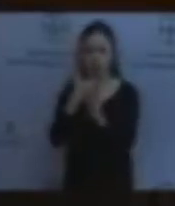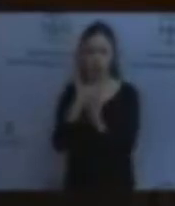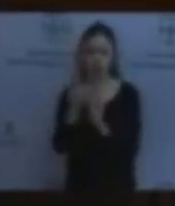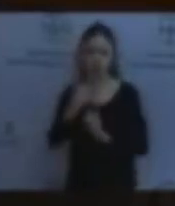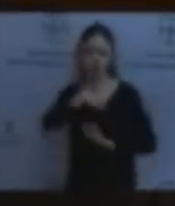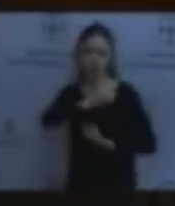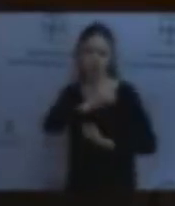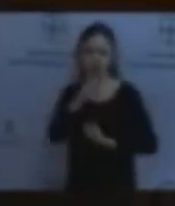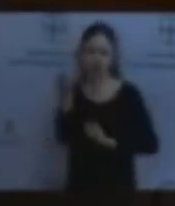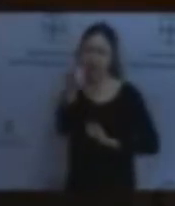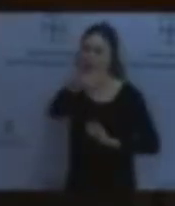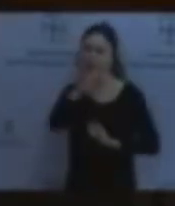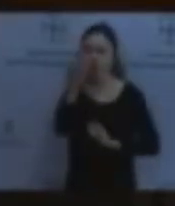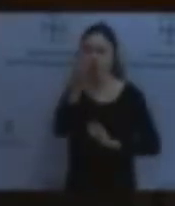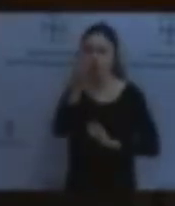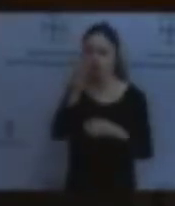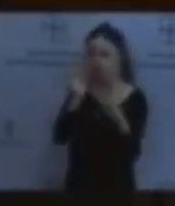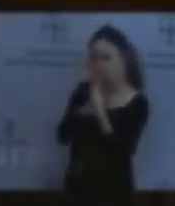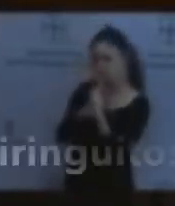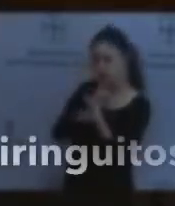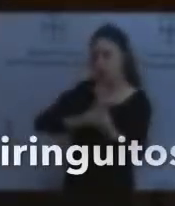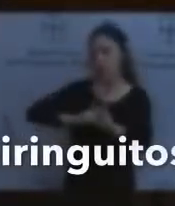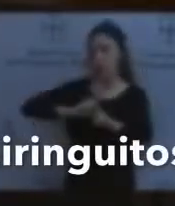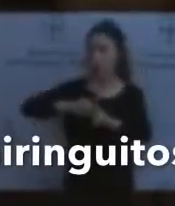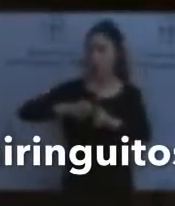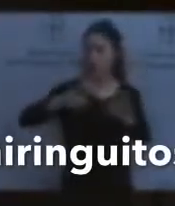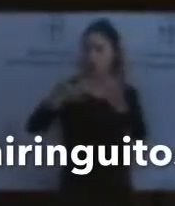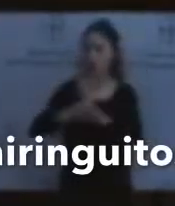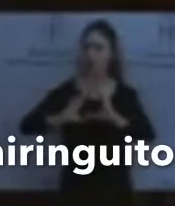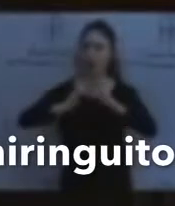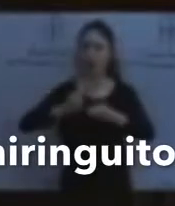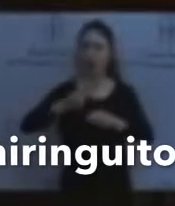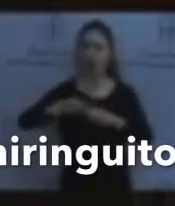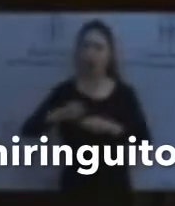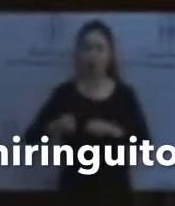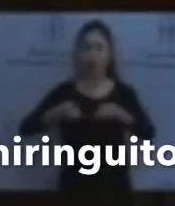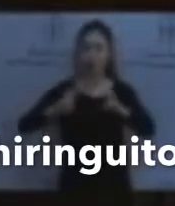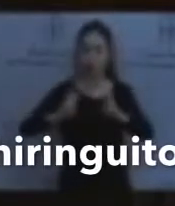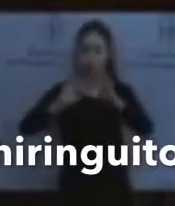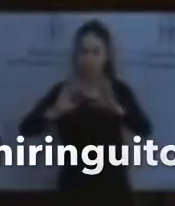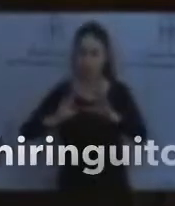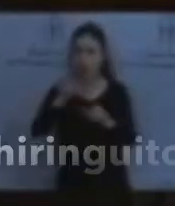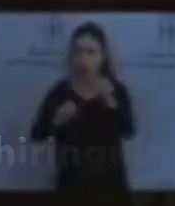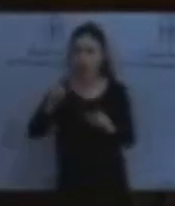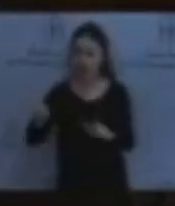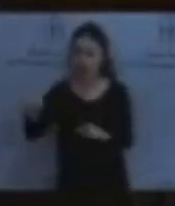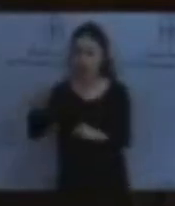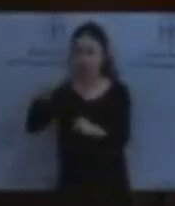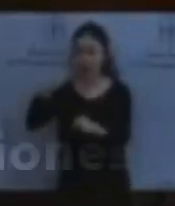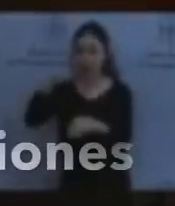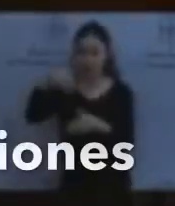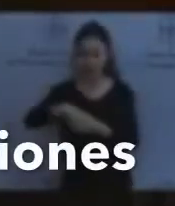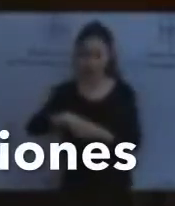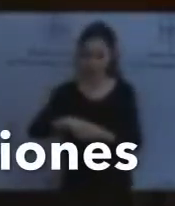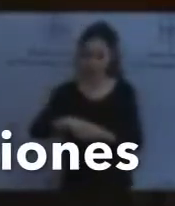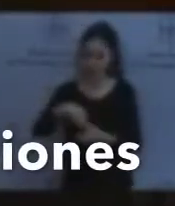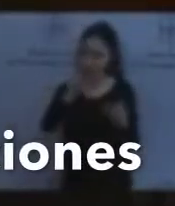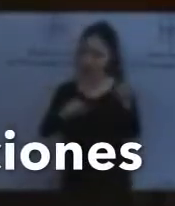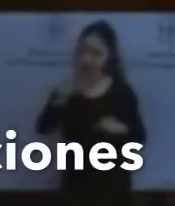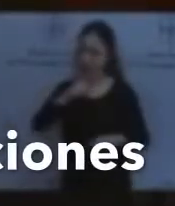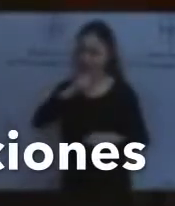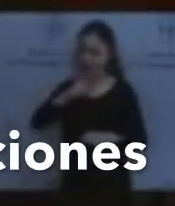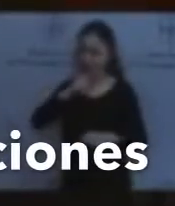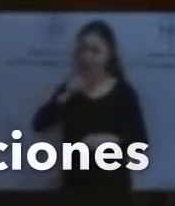fuerza nueva, pero sus máximos dirigentes son viejos en el negocio y saben muy bien lo que son los chiringuitos y el uso